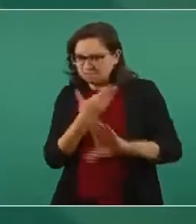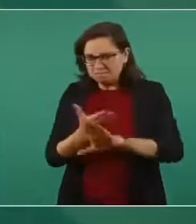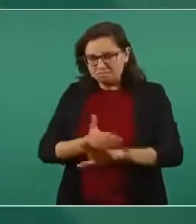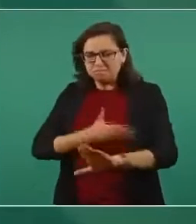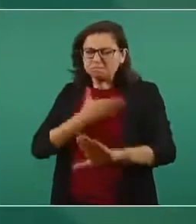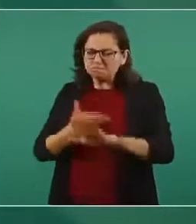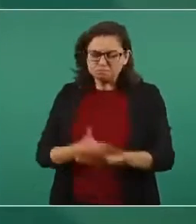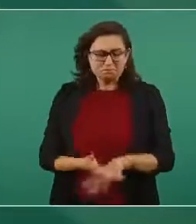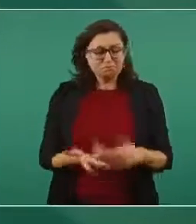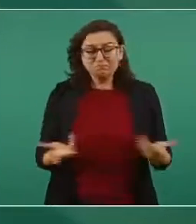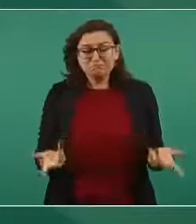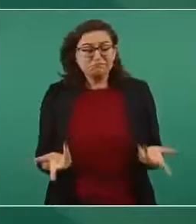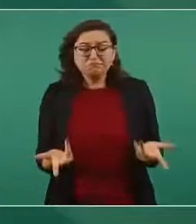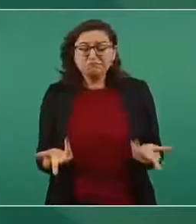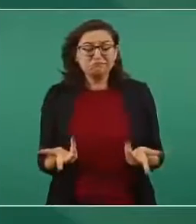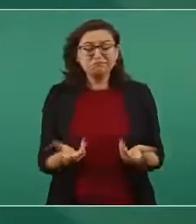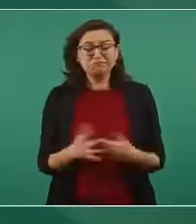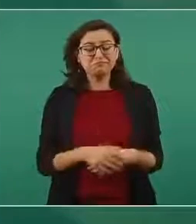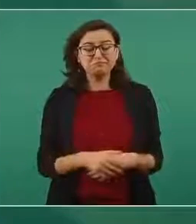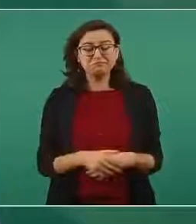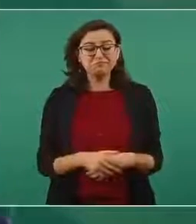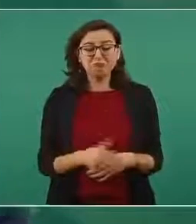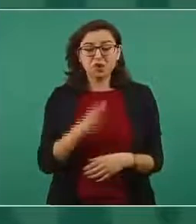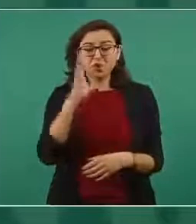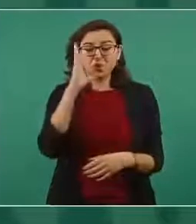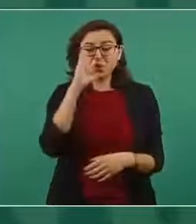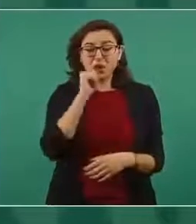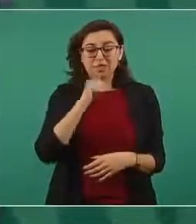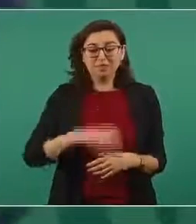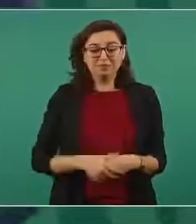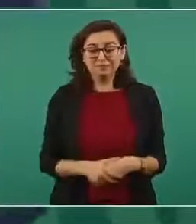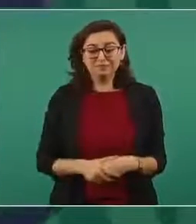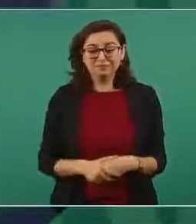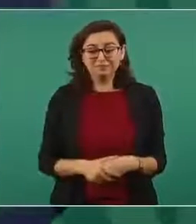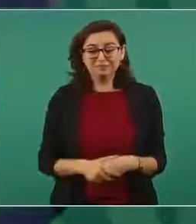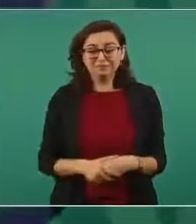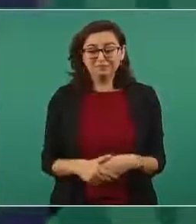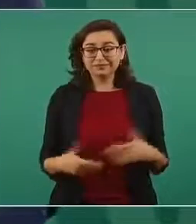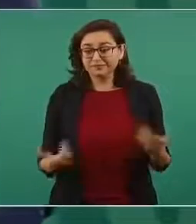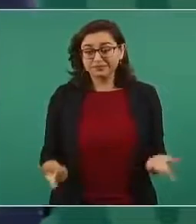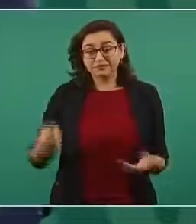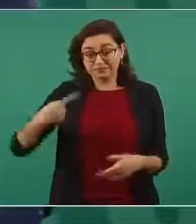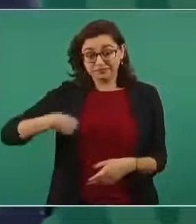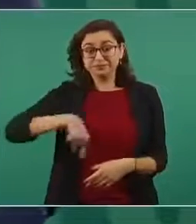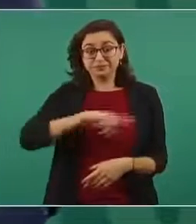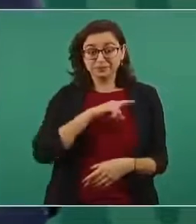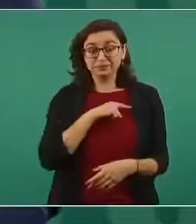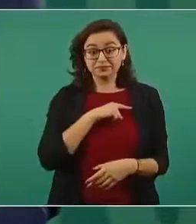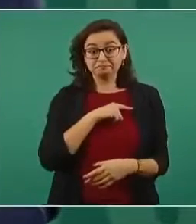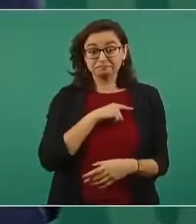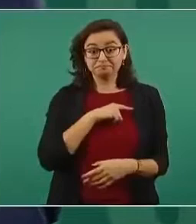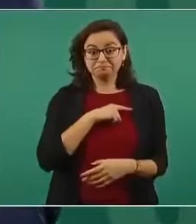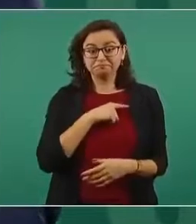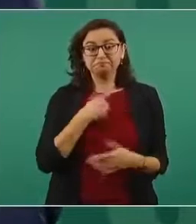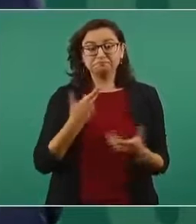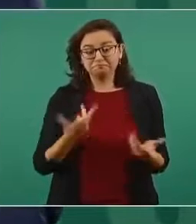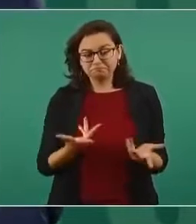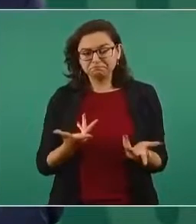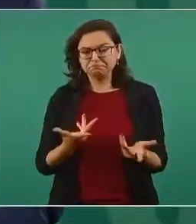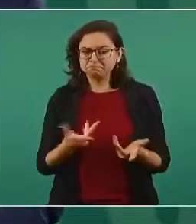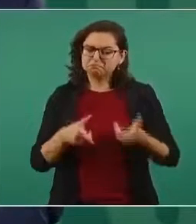Y vamos a que las diferencias